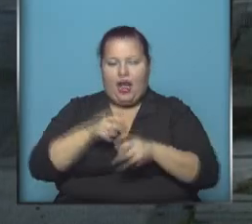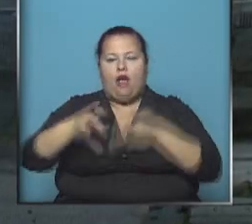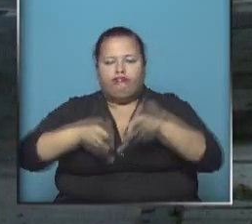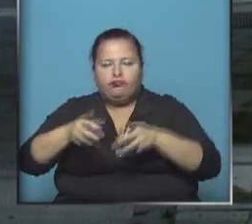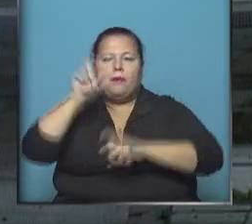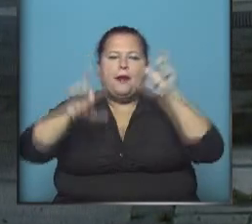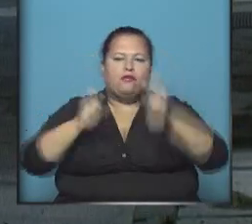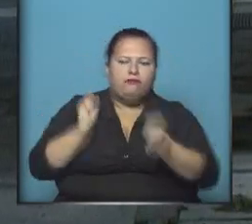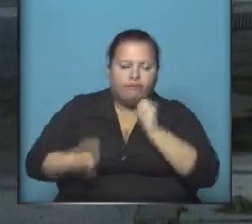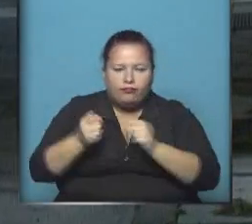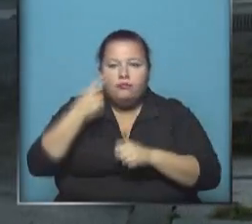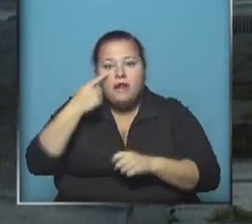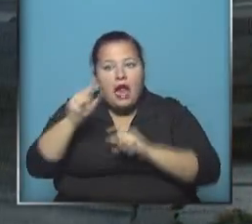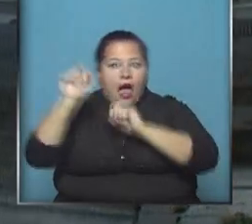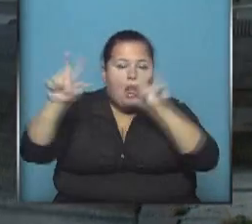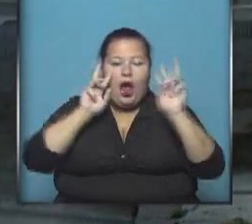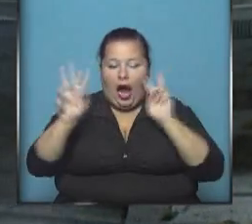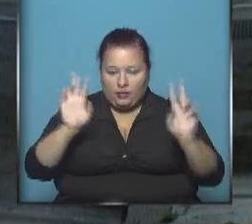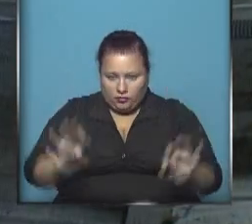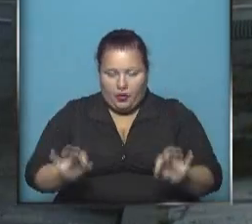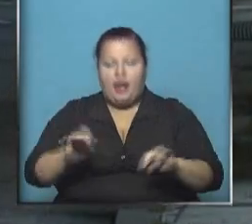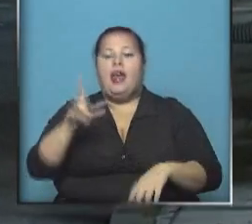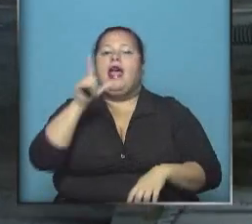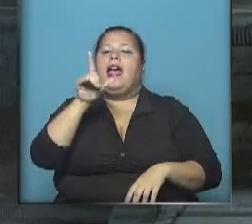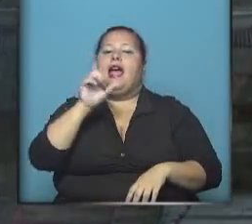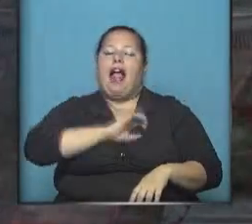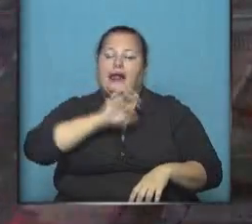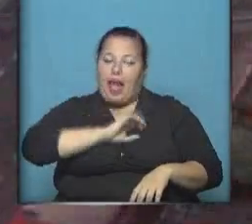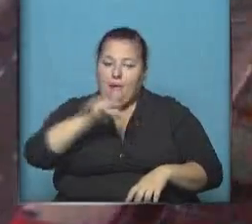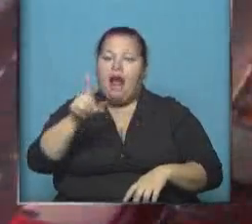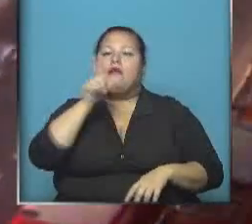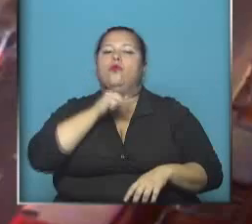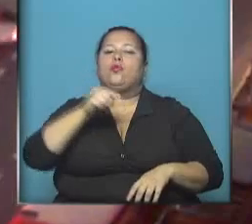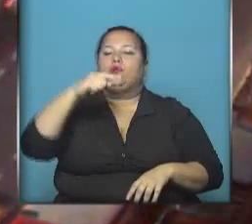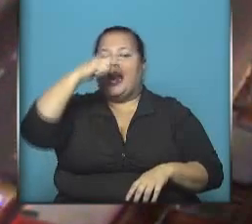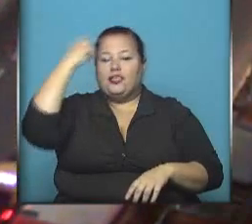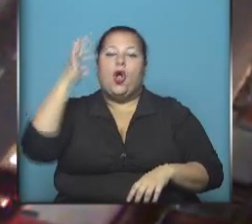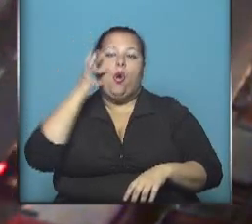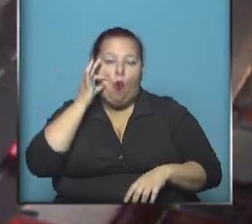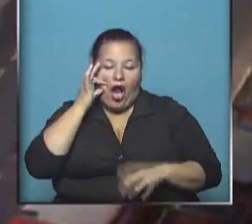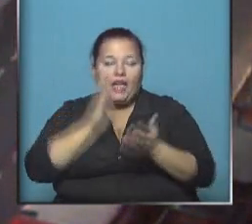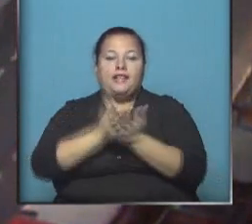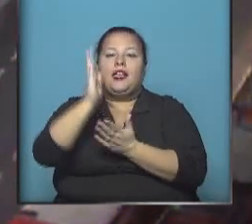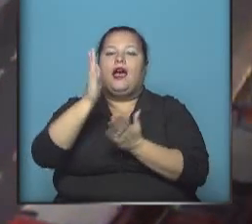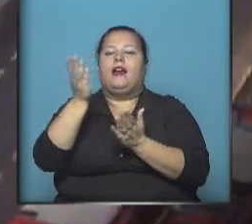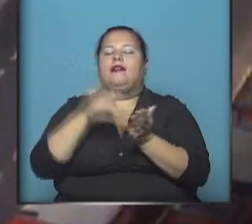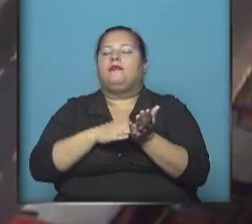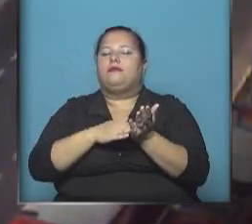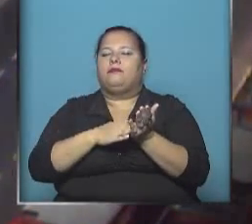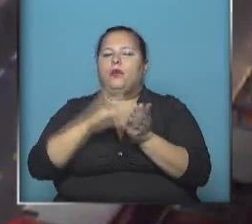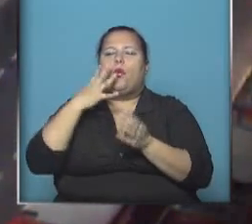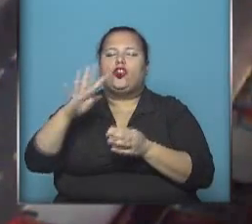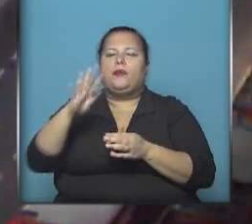trabajando atiende a las indicaciones catamarca catamarca ruta nacional 40 tramo el eje kilómetro